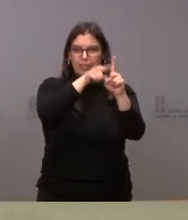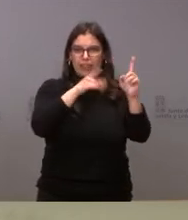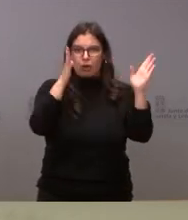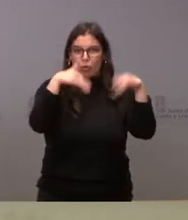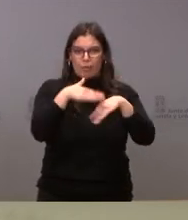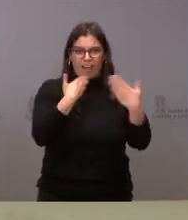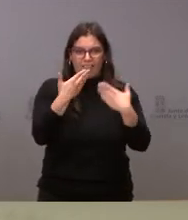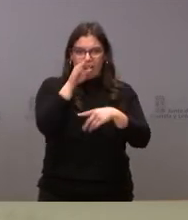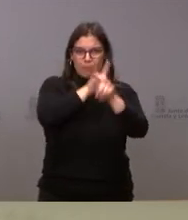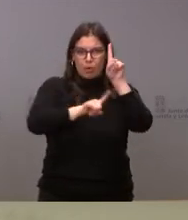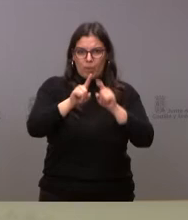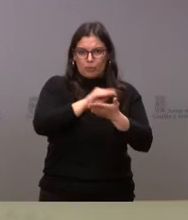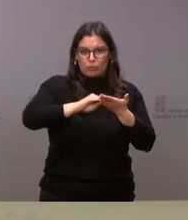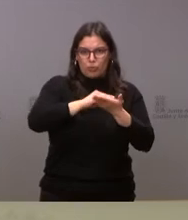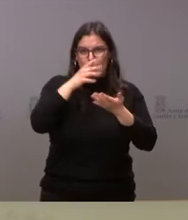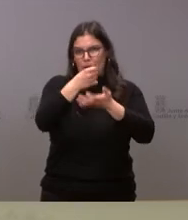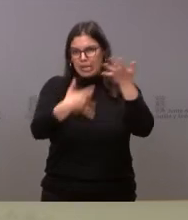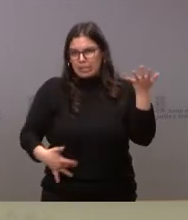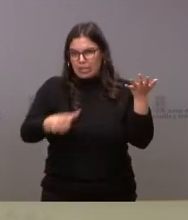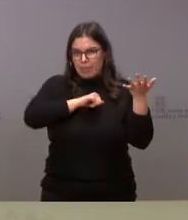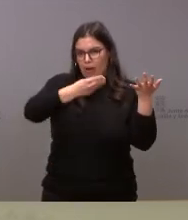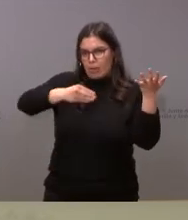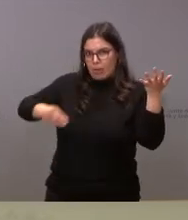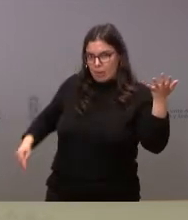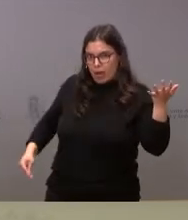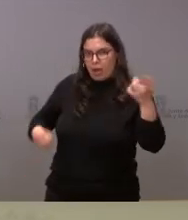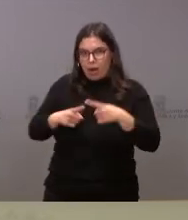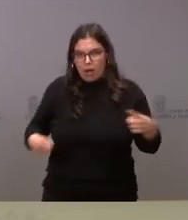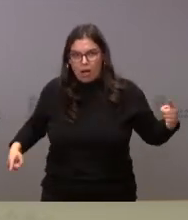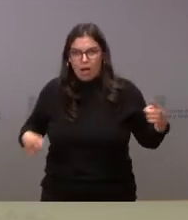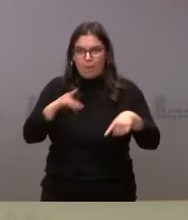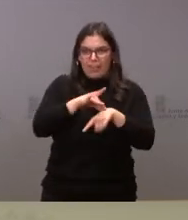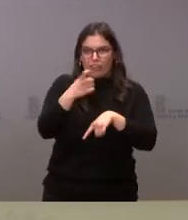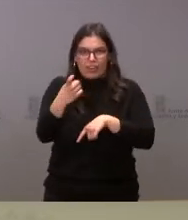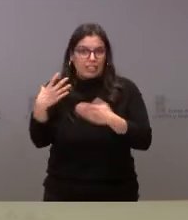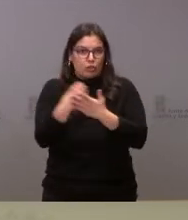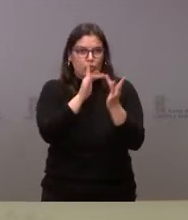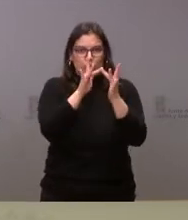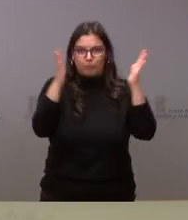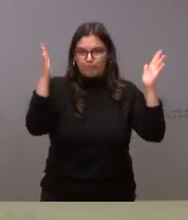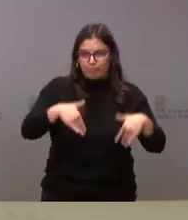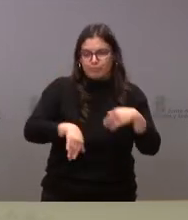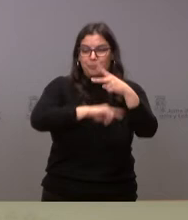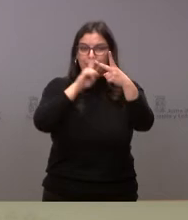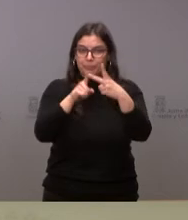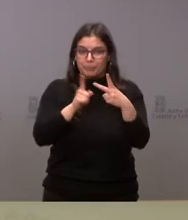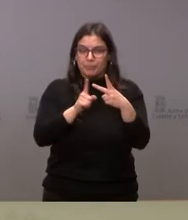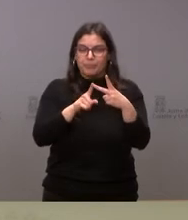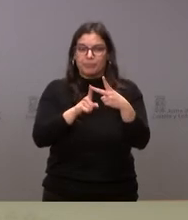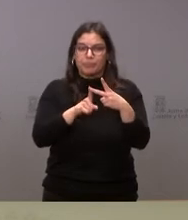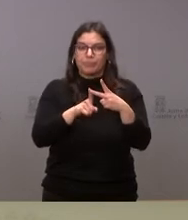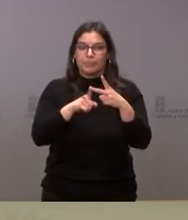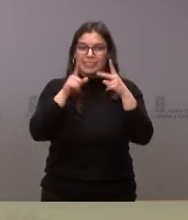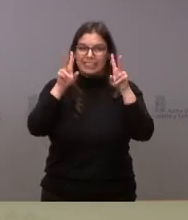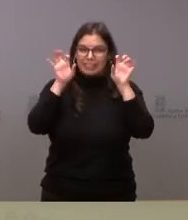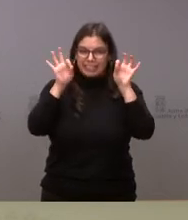se están generando, pues bien con las listas de espera y, bueno, pues todos los problemas que hay con la falta de médicos, etcétera. Y, por otra parte, ya un tema más